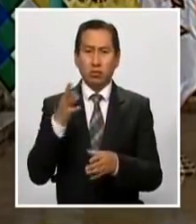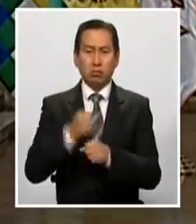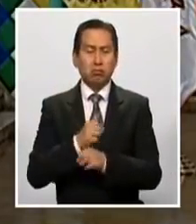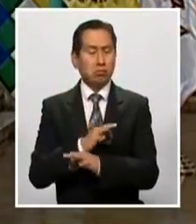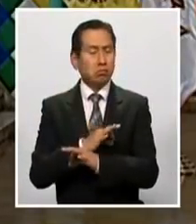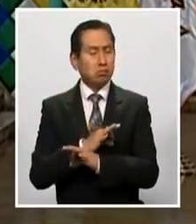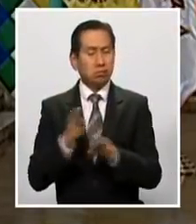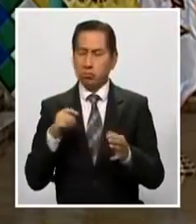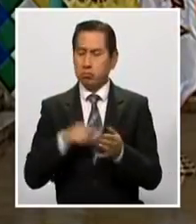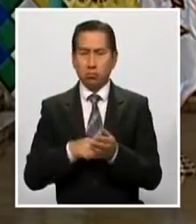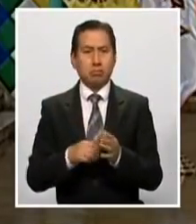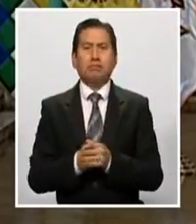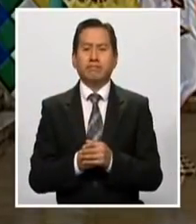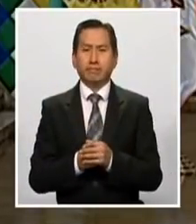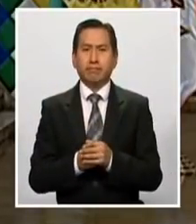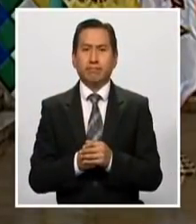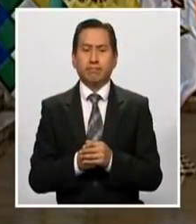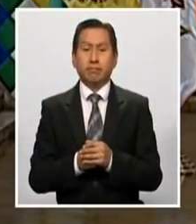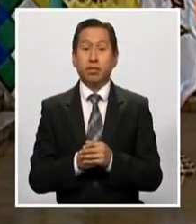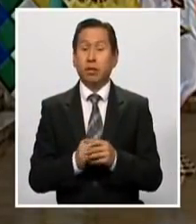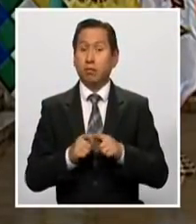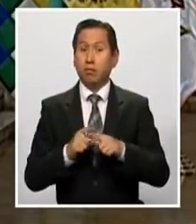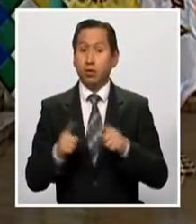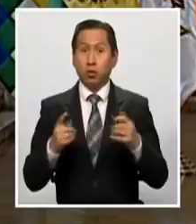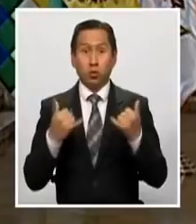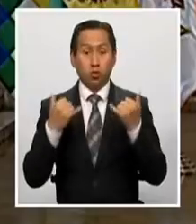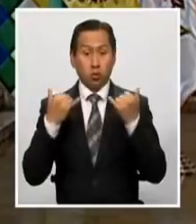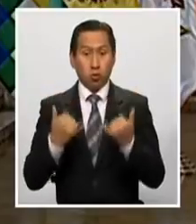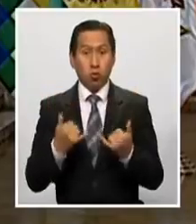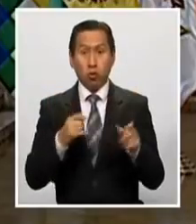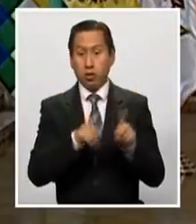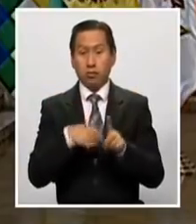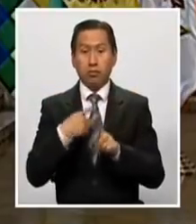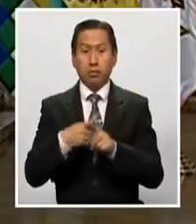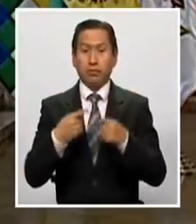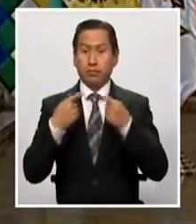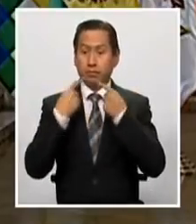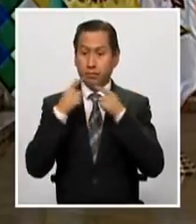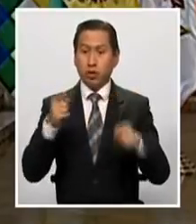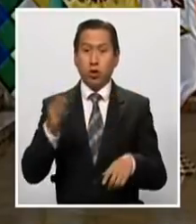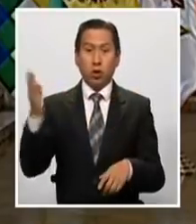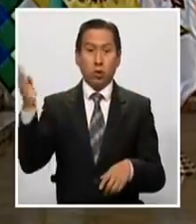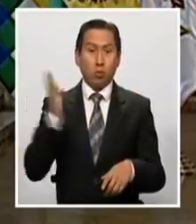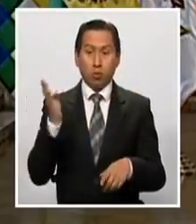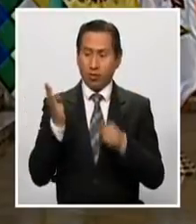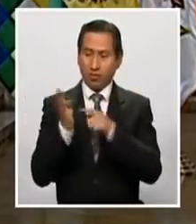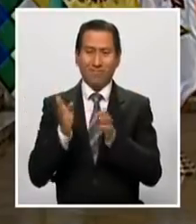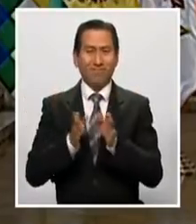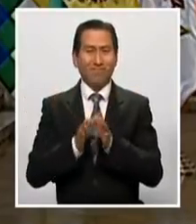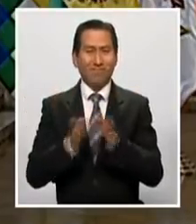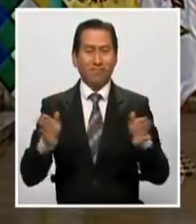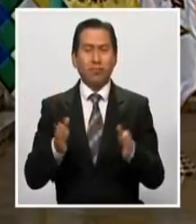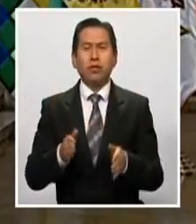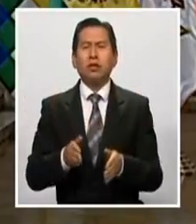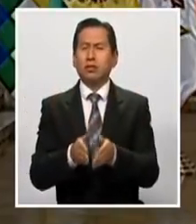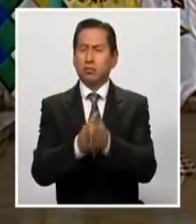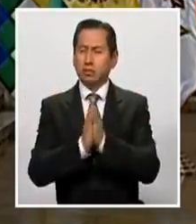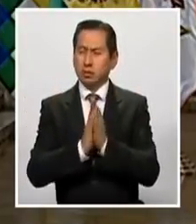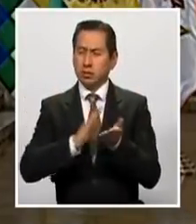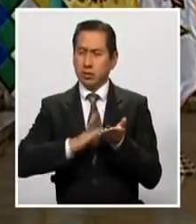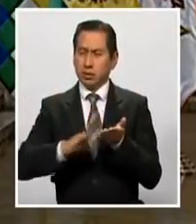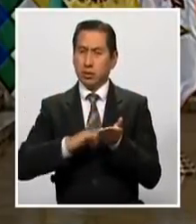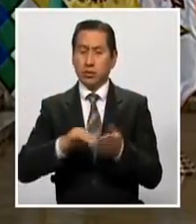rentas o salarios. Pero hoy, además de anunciar el bono universal, les pido que me permitan